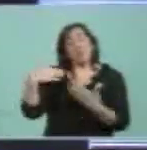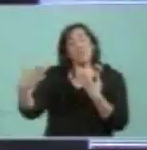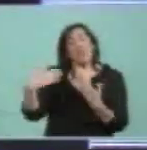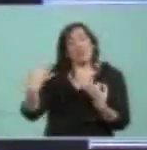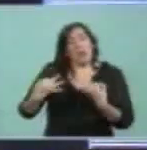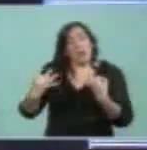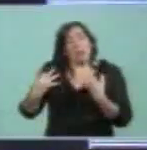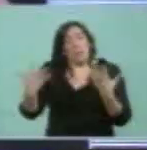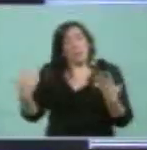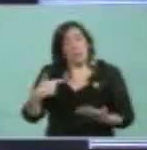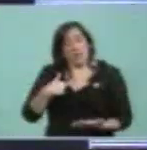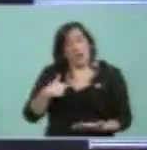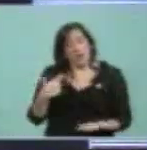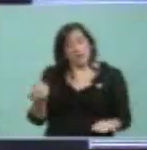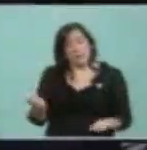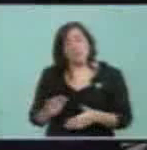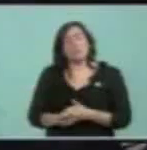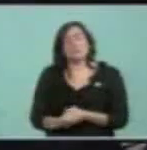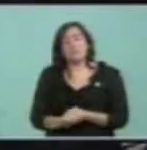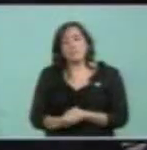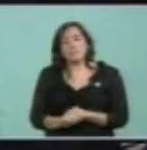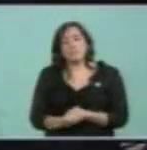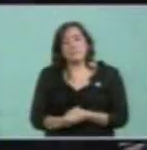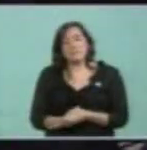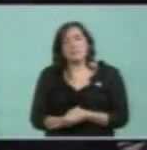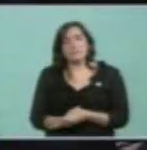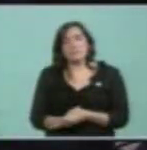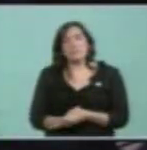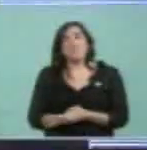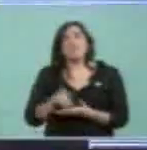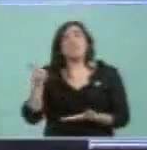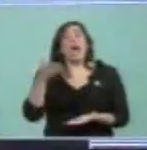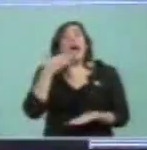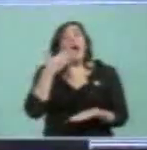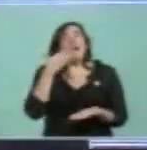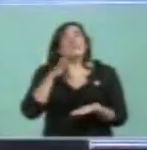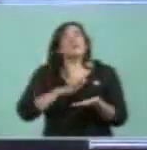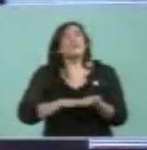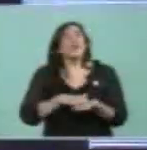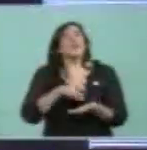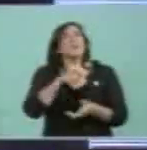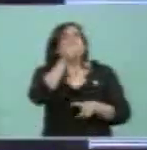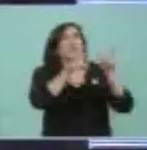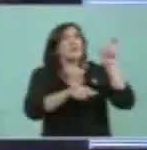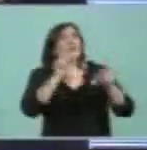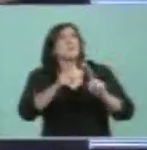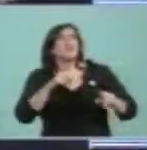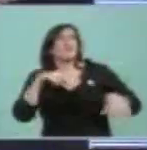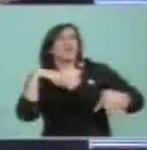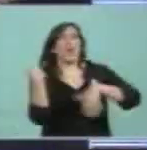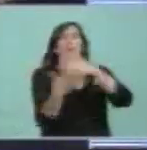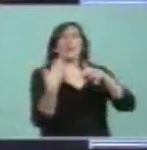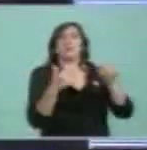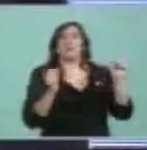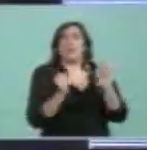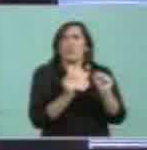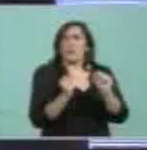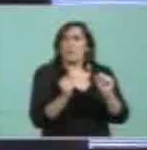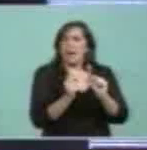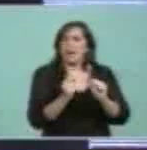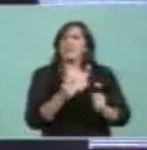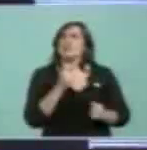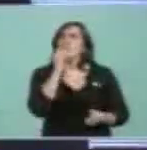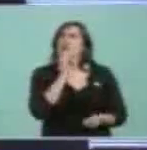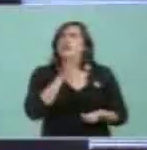¿No? Y hablaba de los jacobinos de la Revolución de Mayo, hablaba de